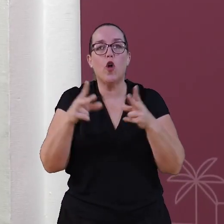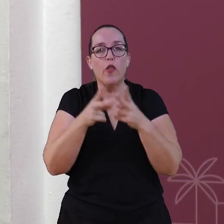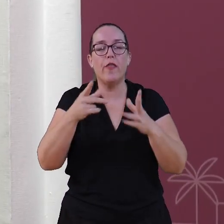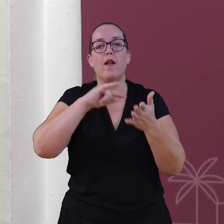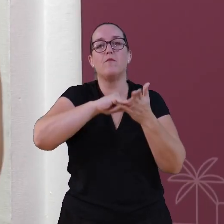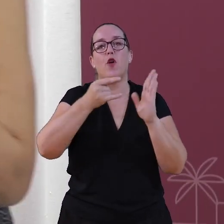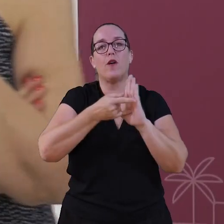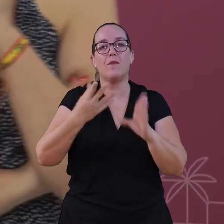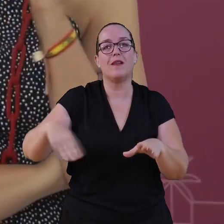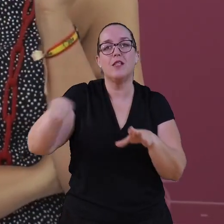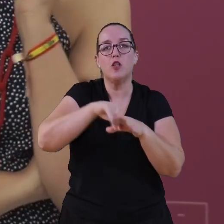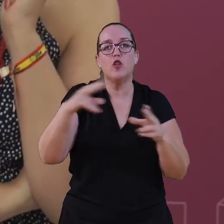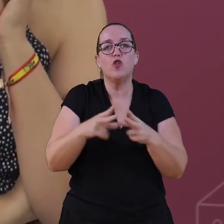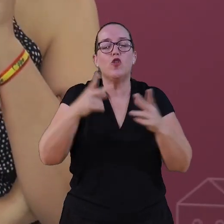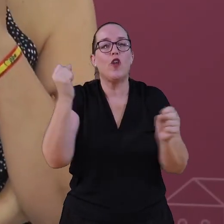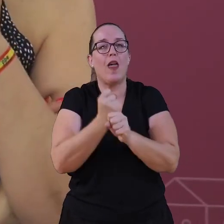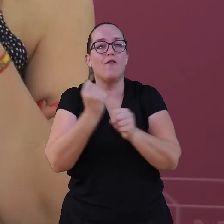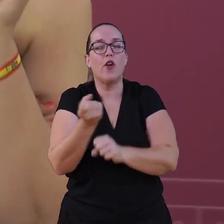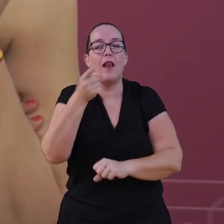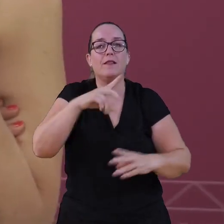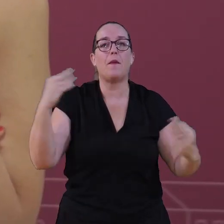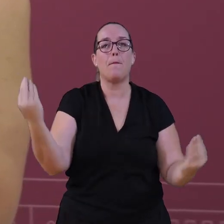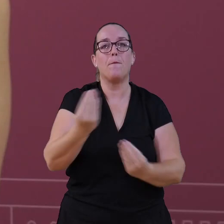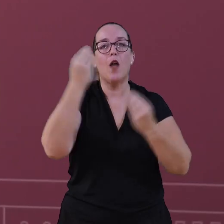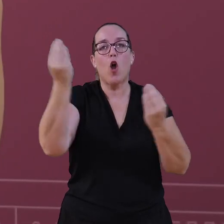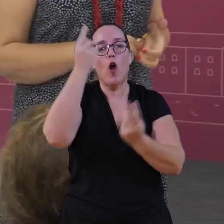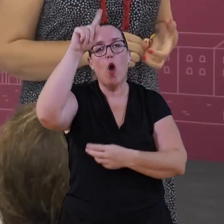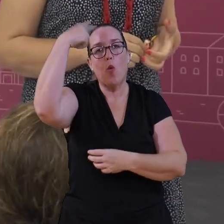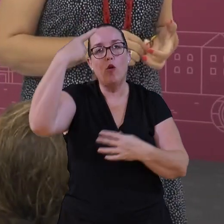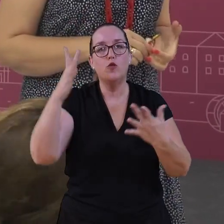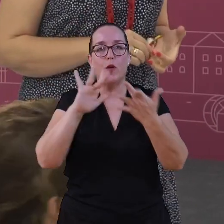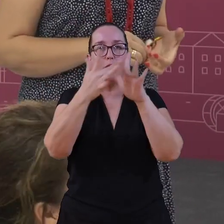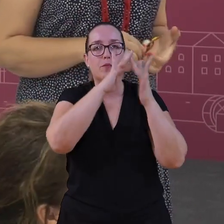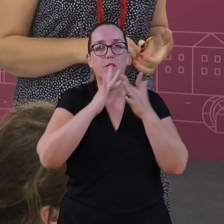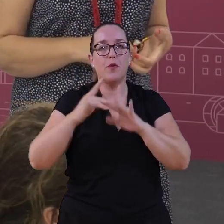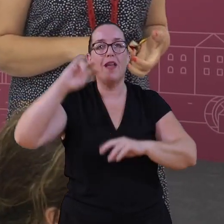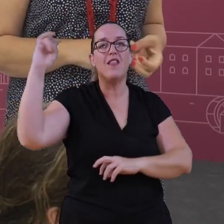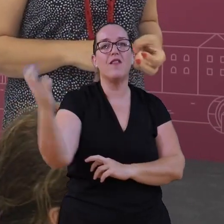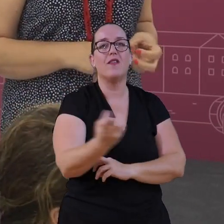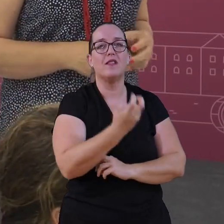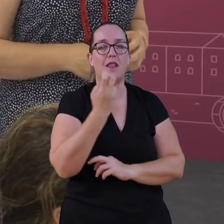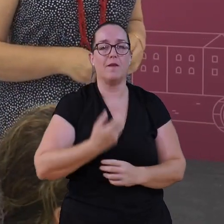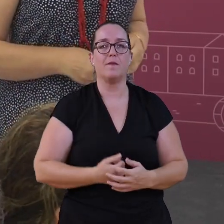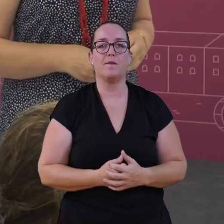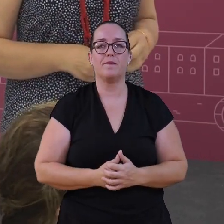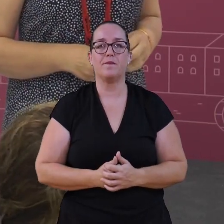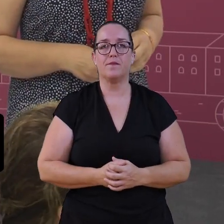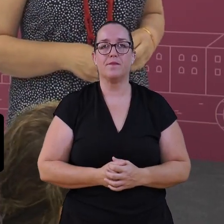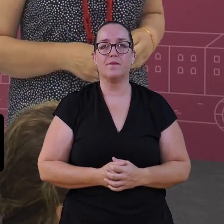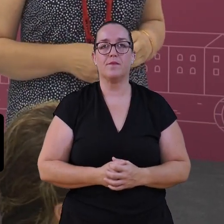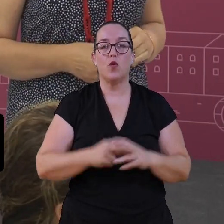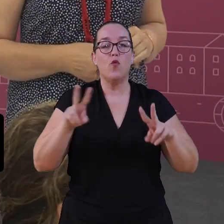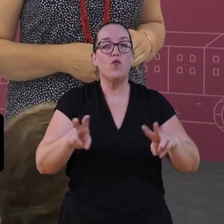programas de inserción sociolaboral o para la mejora de la convivencia intercultural y la gestión de la diversidad, entre otros.